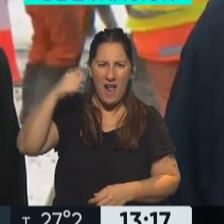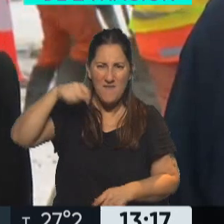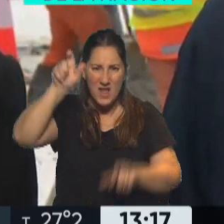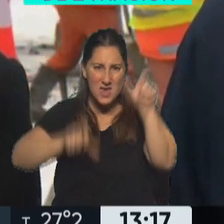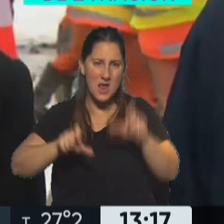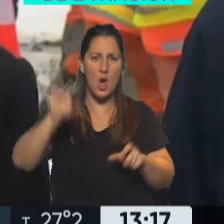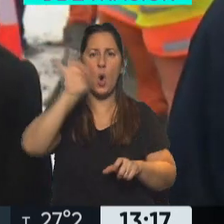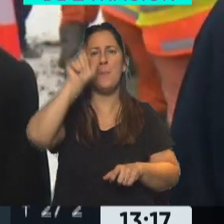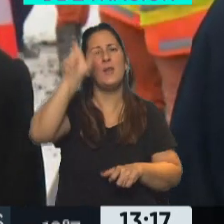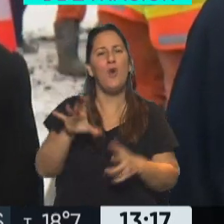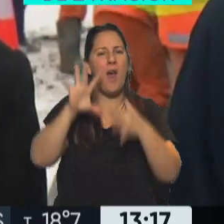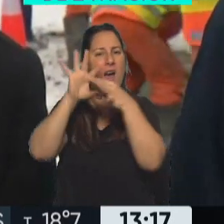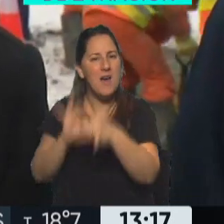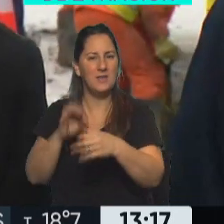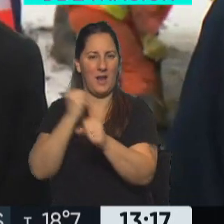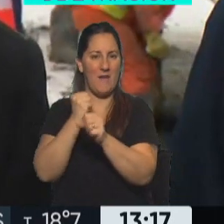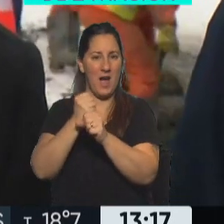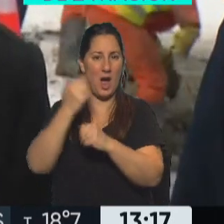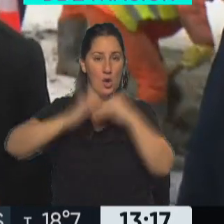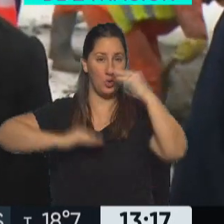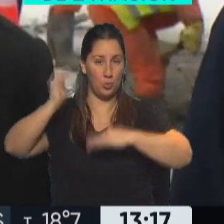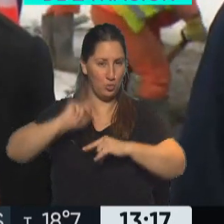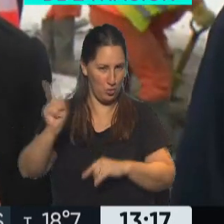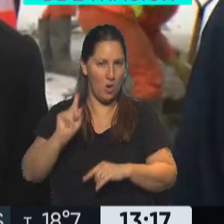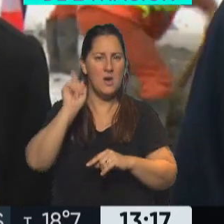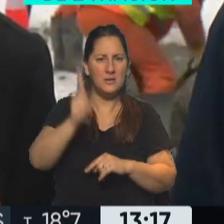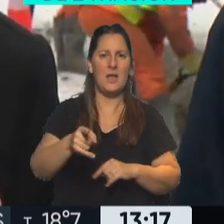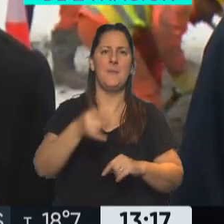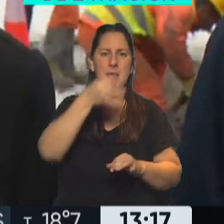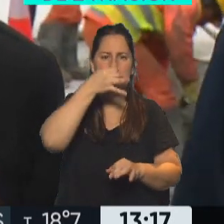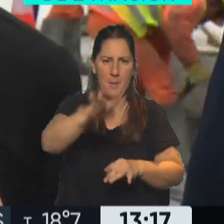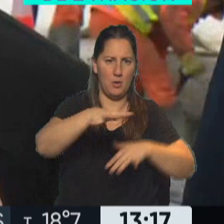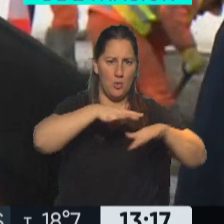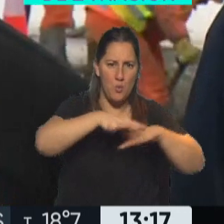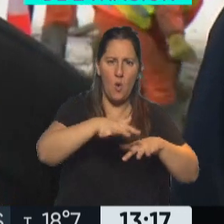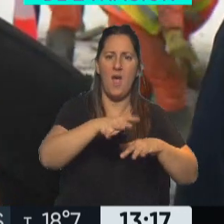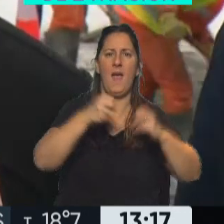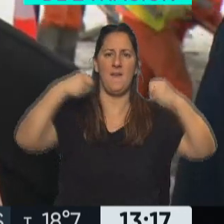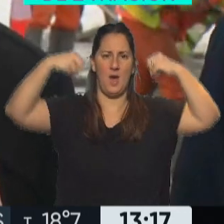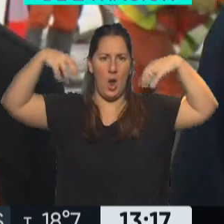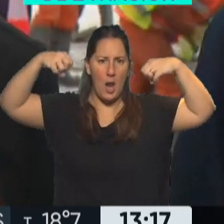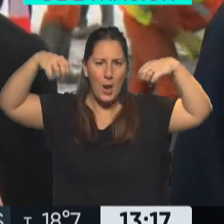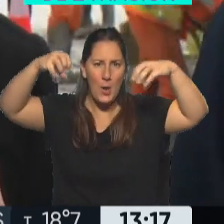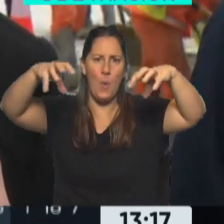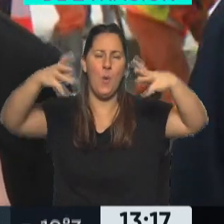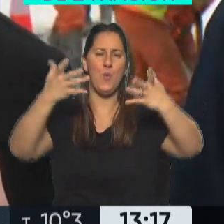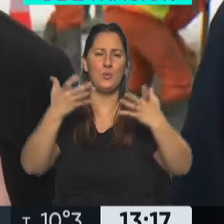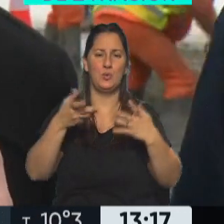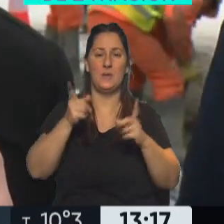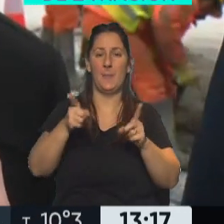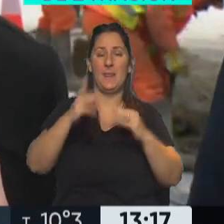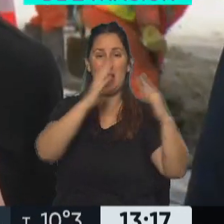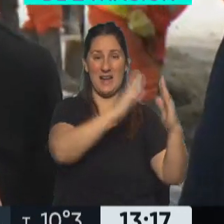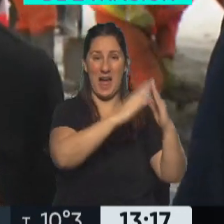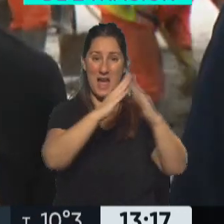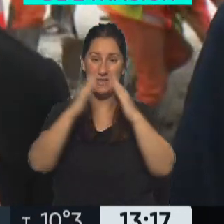personas de la construcción que trabajan, sino también el cemento, la iluminación. En el caso de las